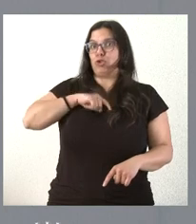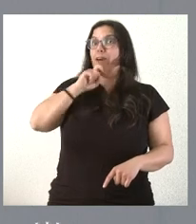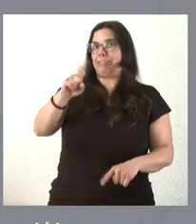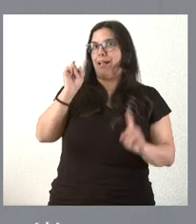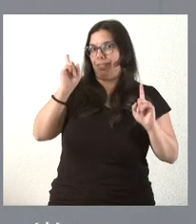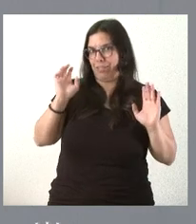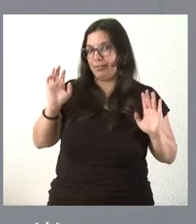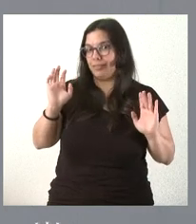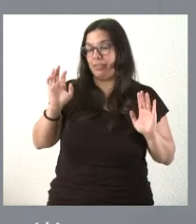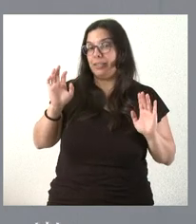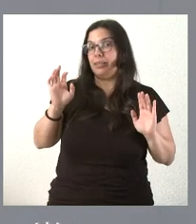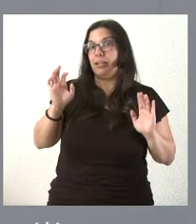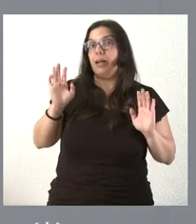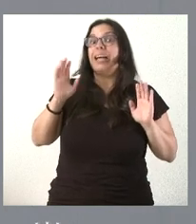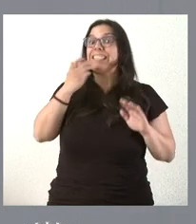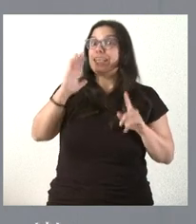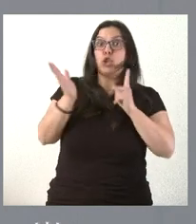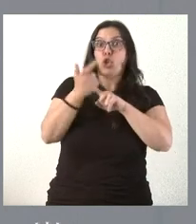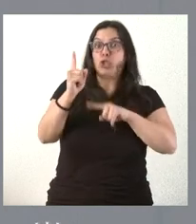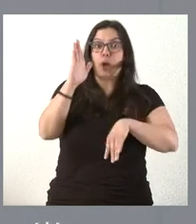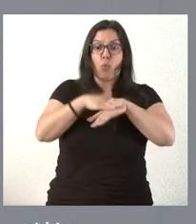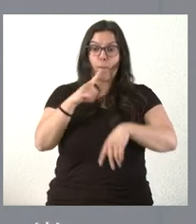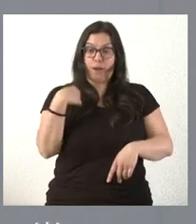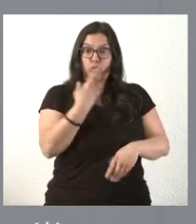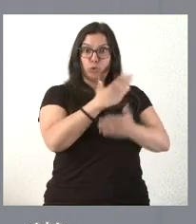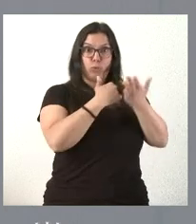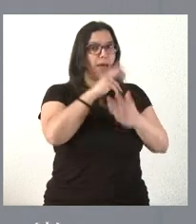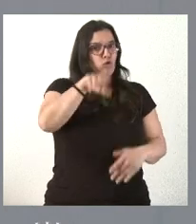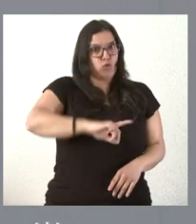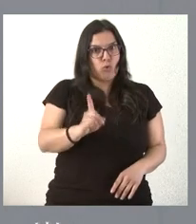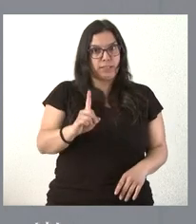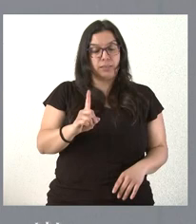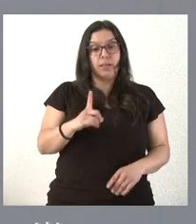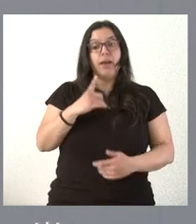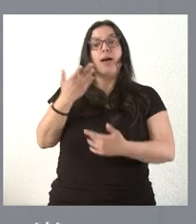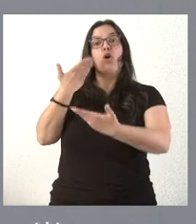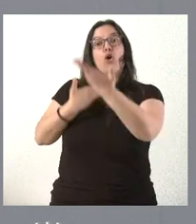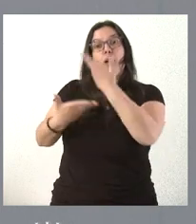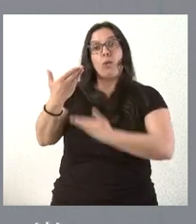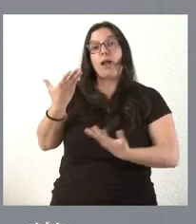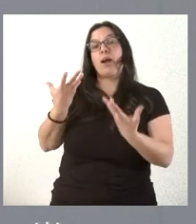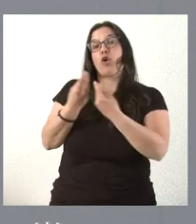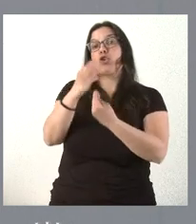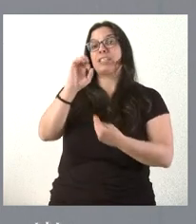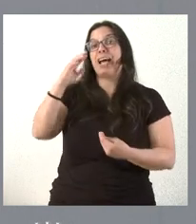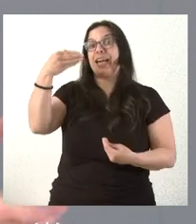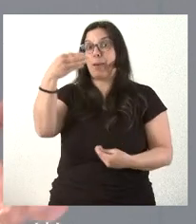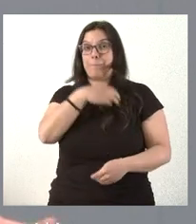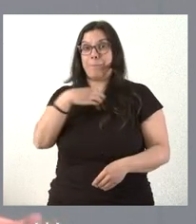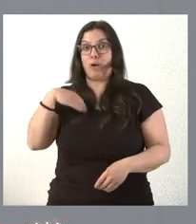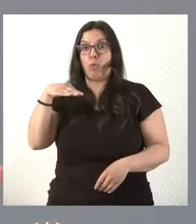que en ningún caso esto va a ser culpa de las comunidades autónomas, que no es mala idea trabajar con Sareb, pero que en el caso de Sareb las cifras que les